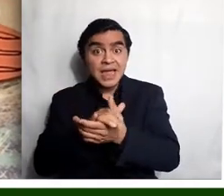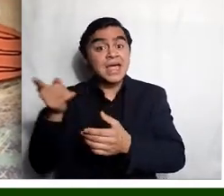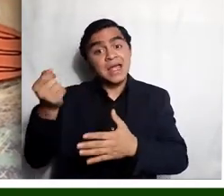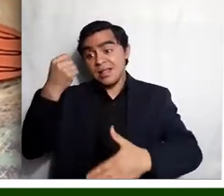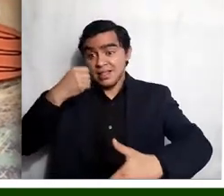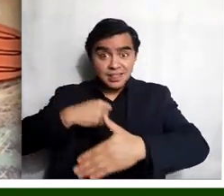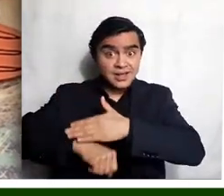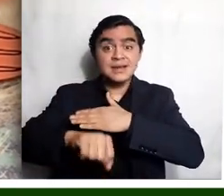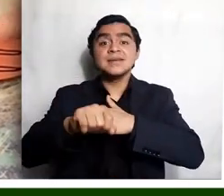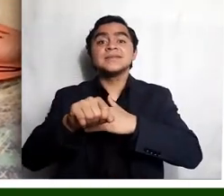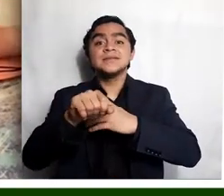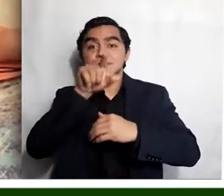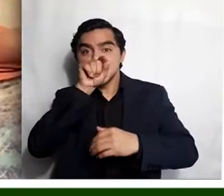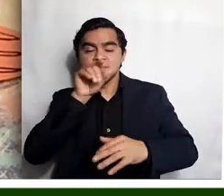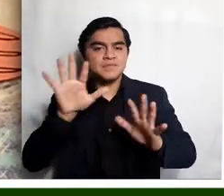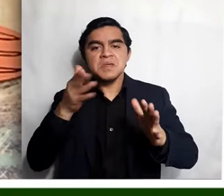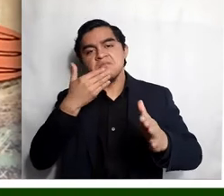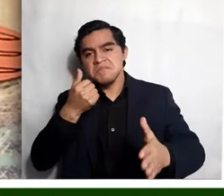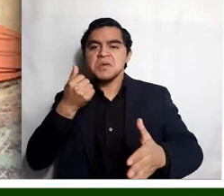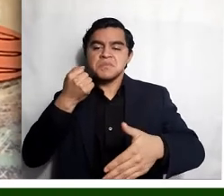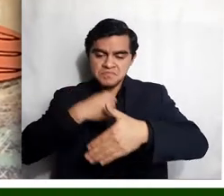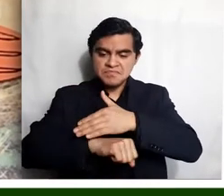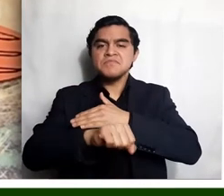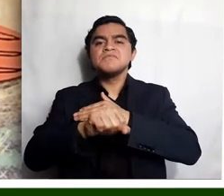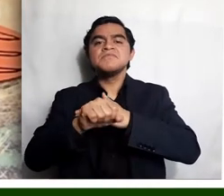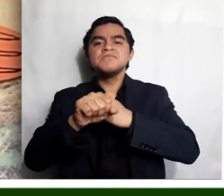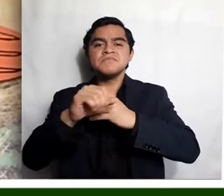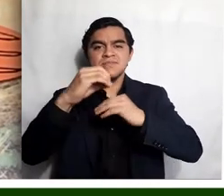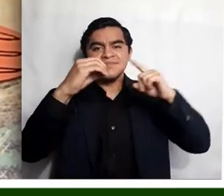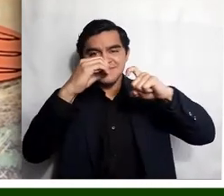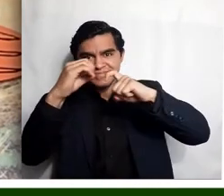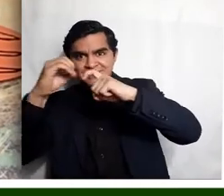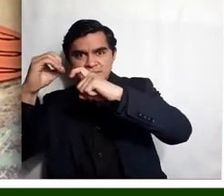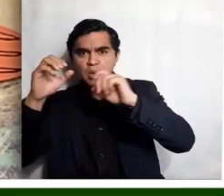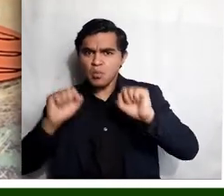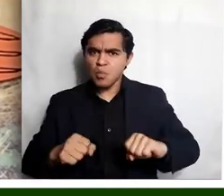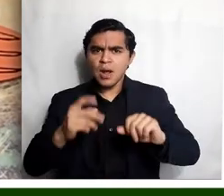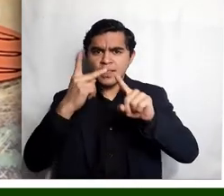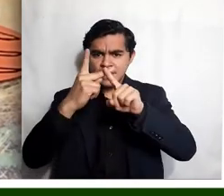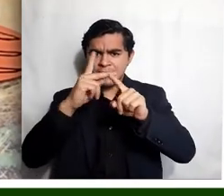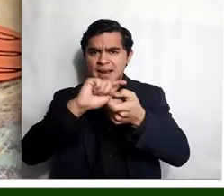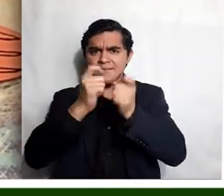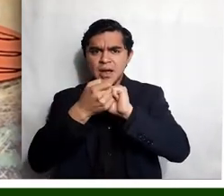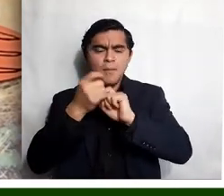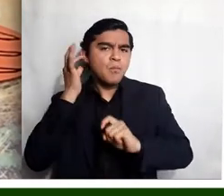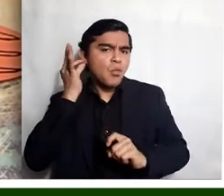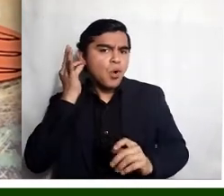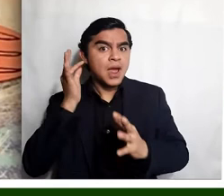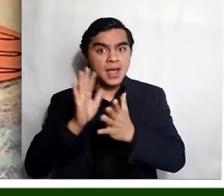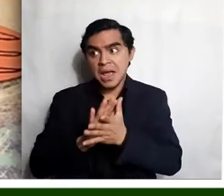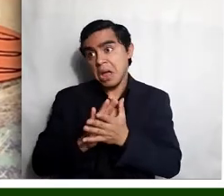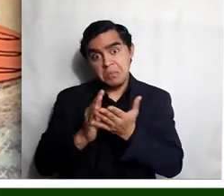perdices, tuvieron tres renacuajos. Podemos también sustituir la palabra mujer por una